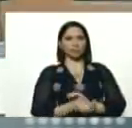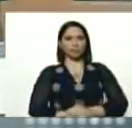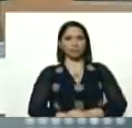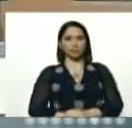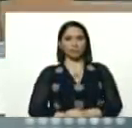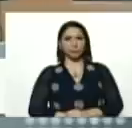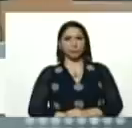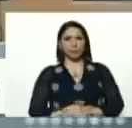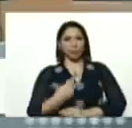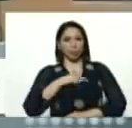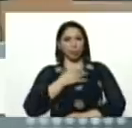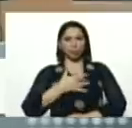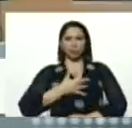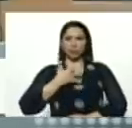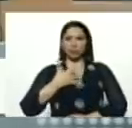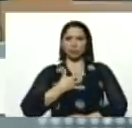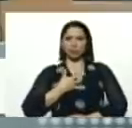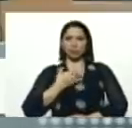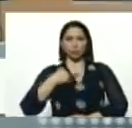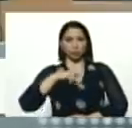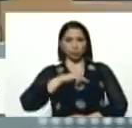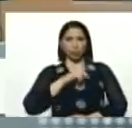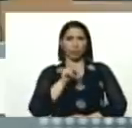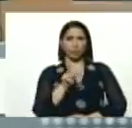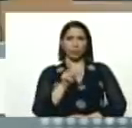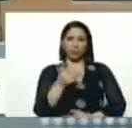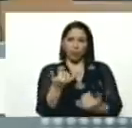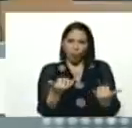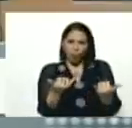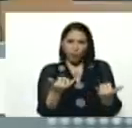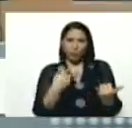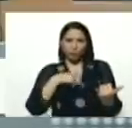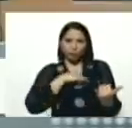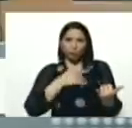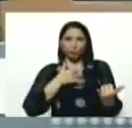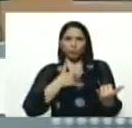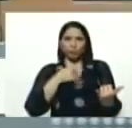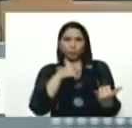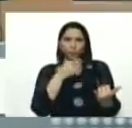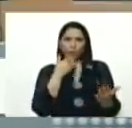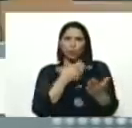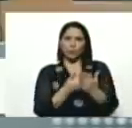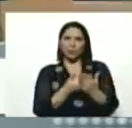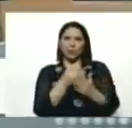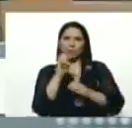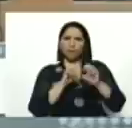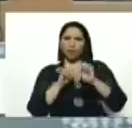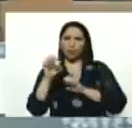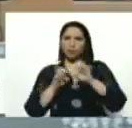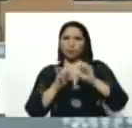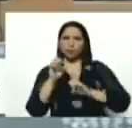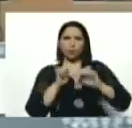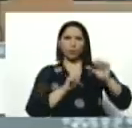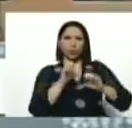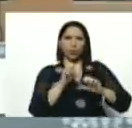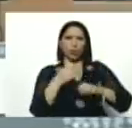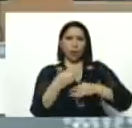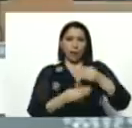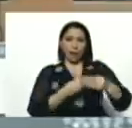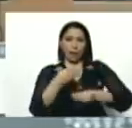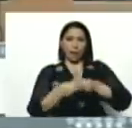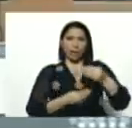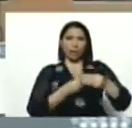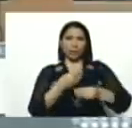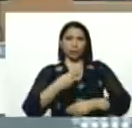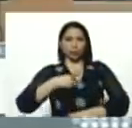nos sentimos, presidente, en nuestro partido, en este instante, si usted nos pide, la evaluación, de, de lo que han hecho, han